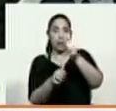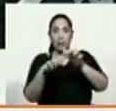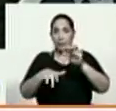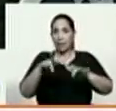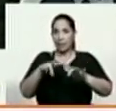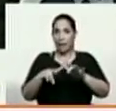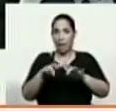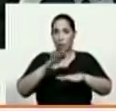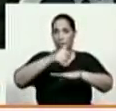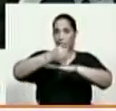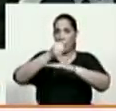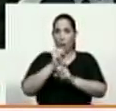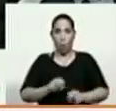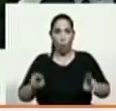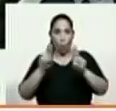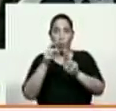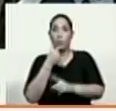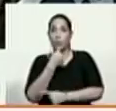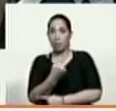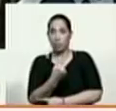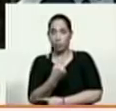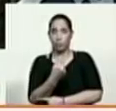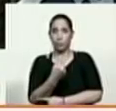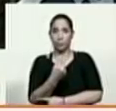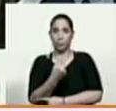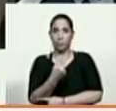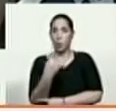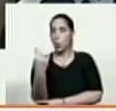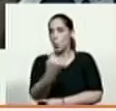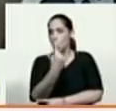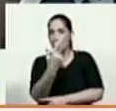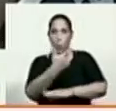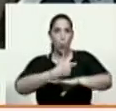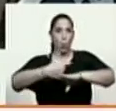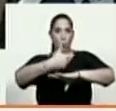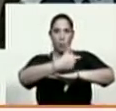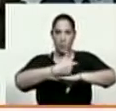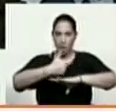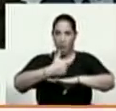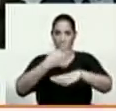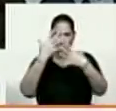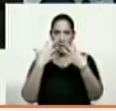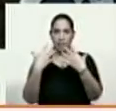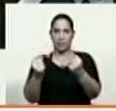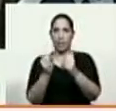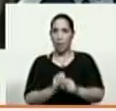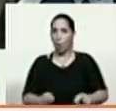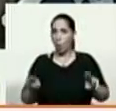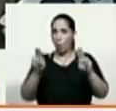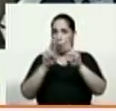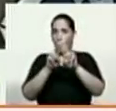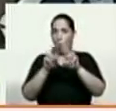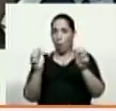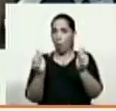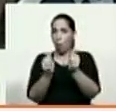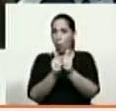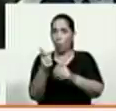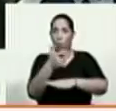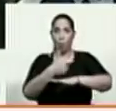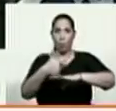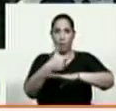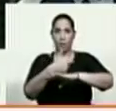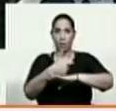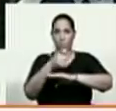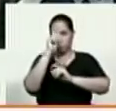Naciones Unidas ha dicho que el único gobierno con el que se entiende las Naciones Unidas es con el gobierno que preside